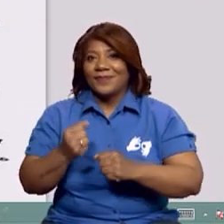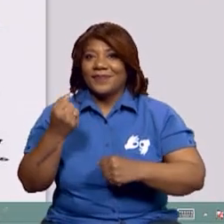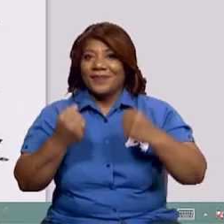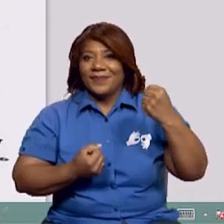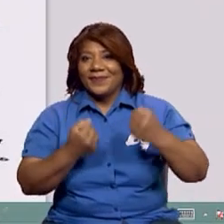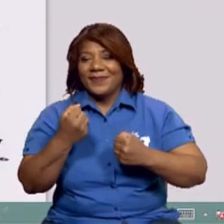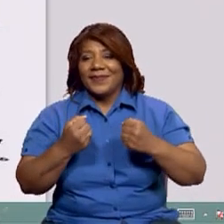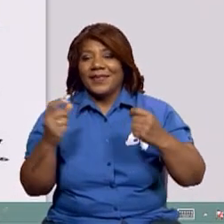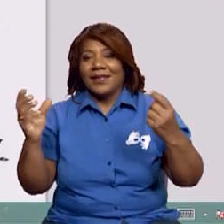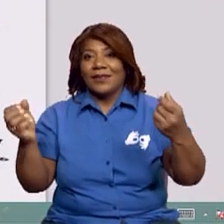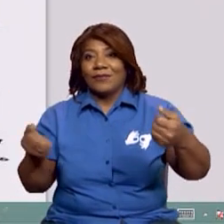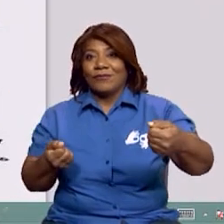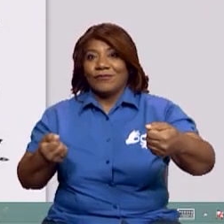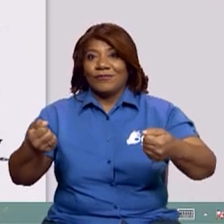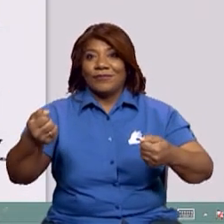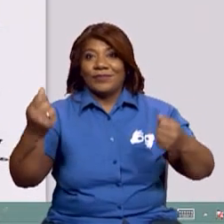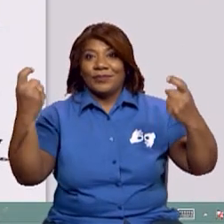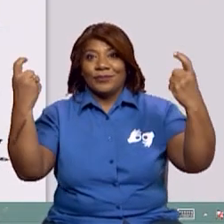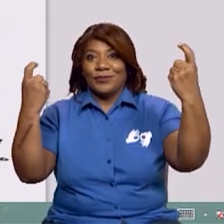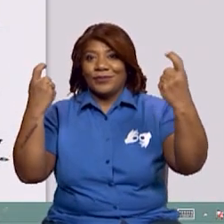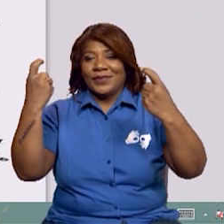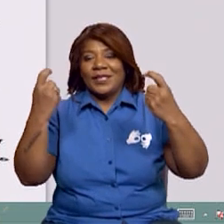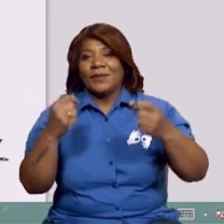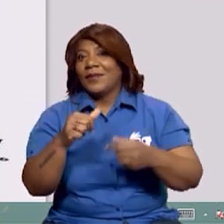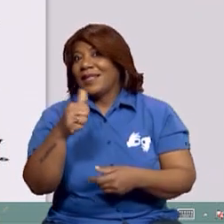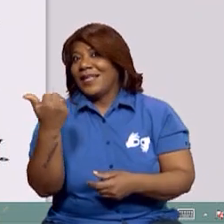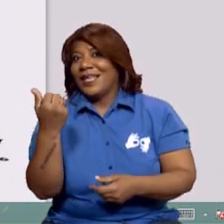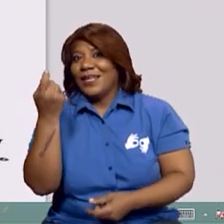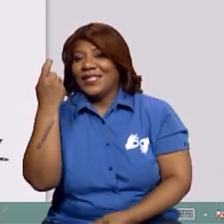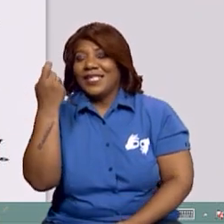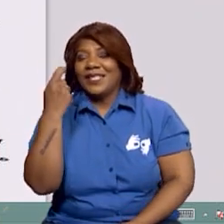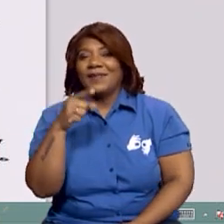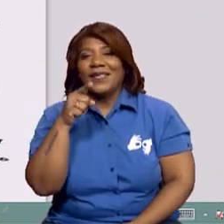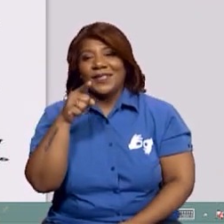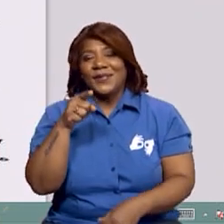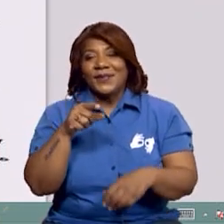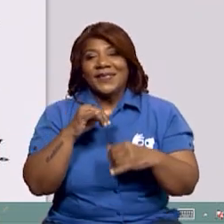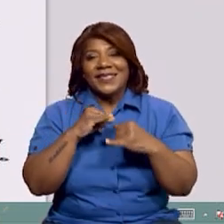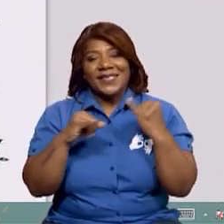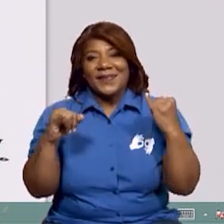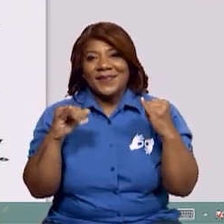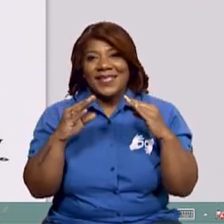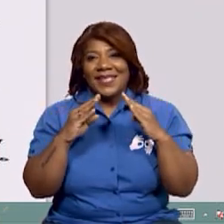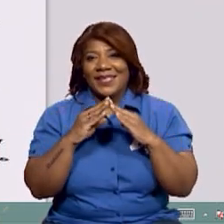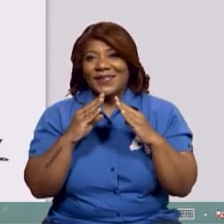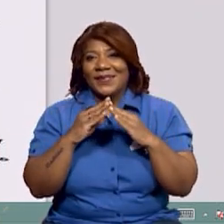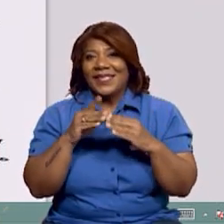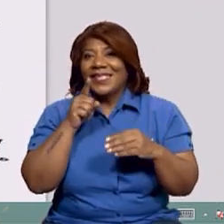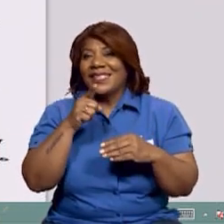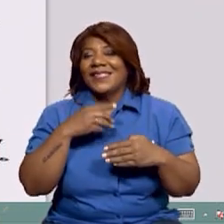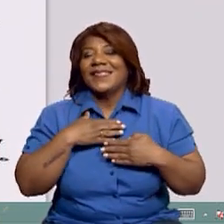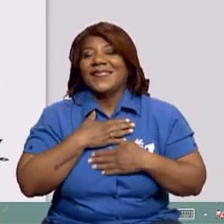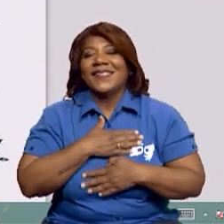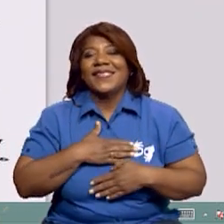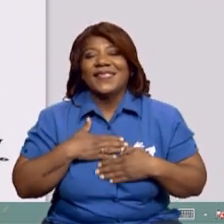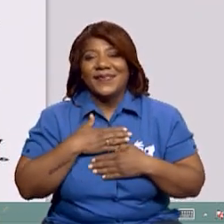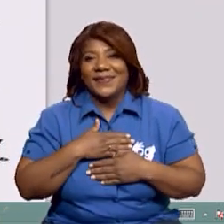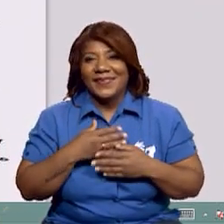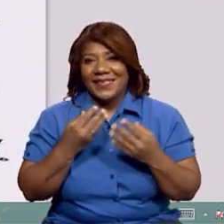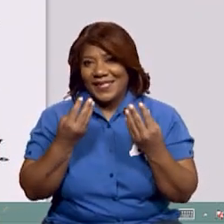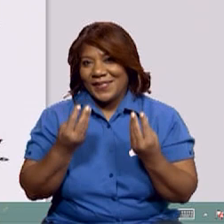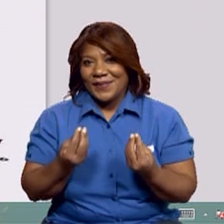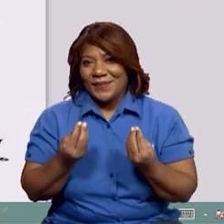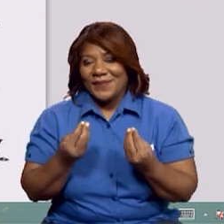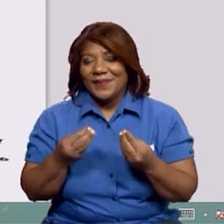carro, camión y velero. ¿Ok? De esta forma te invito a que lo hagas. Sé que te vas a divertir muchísimo realizando